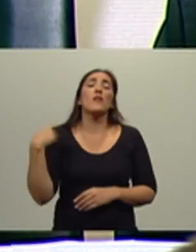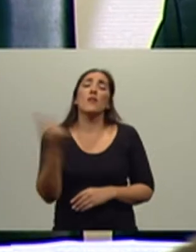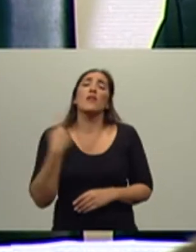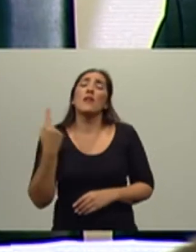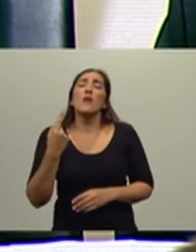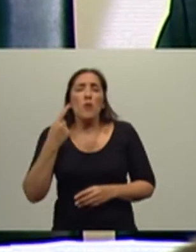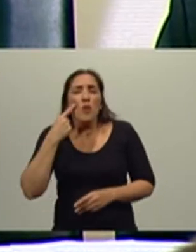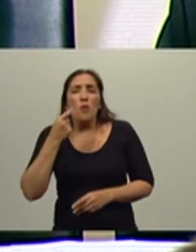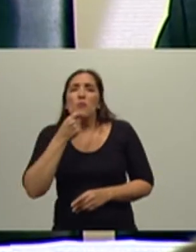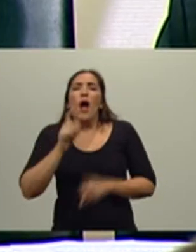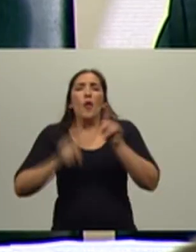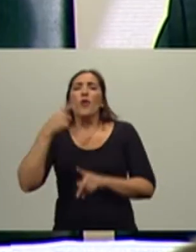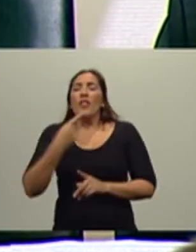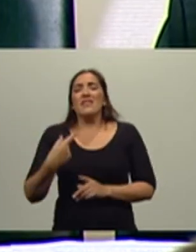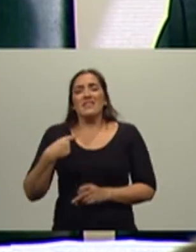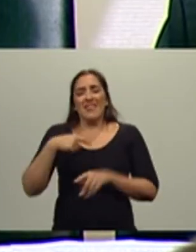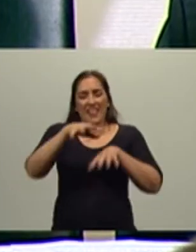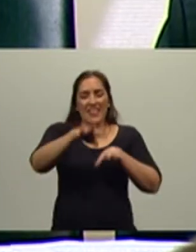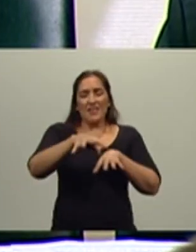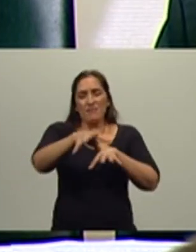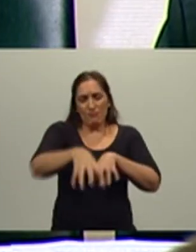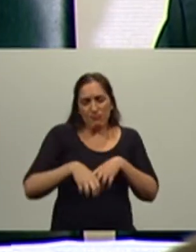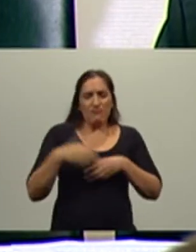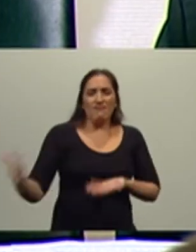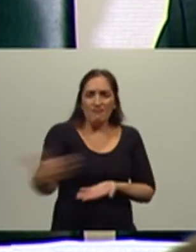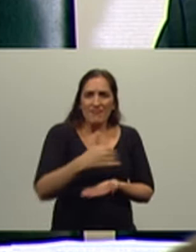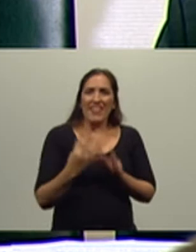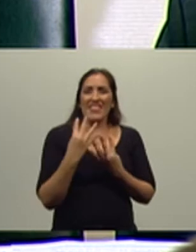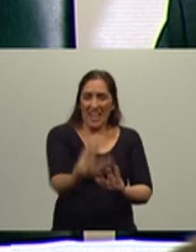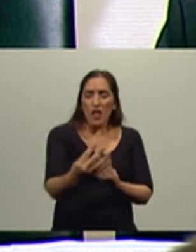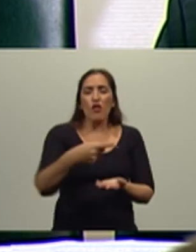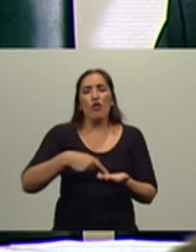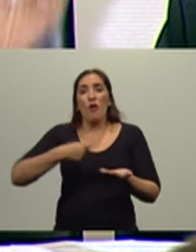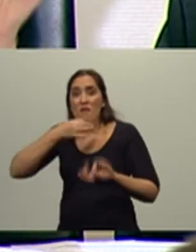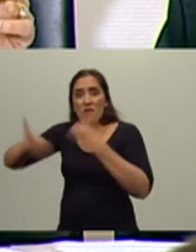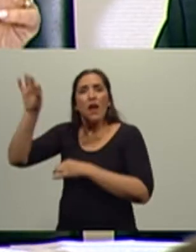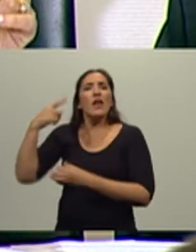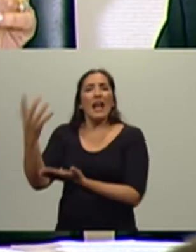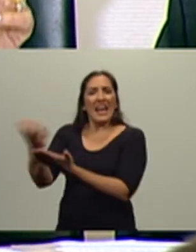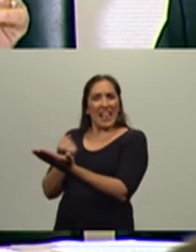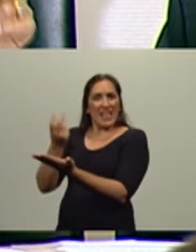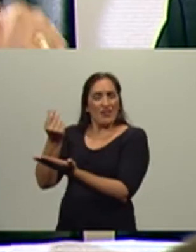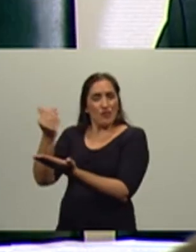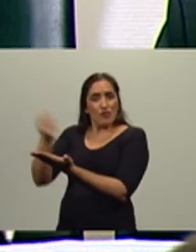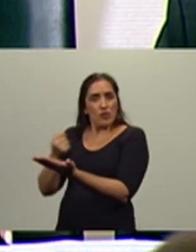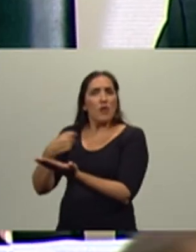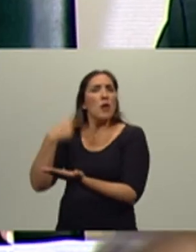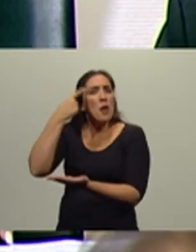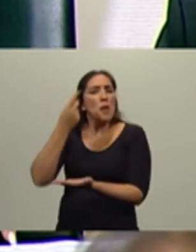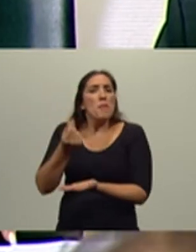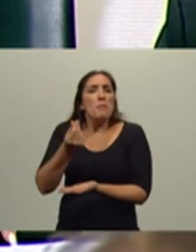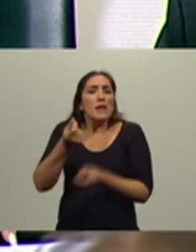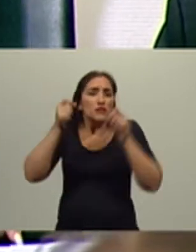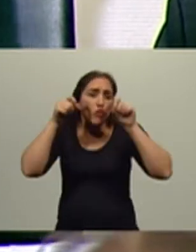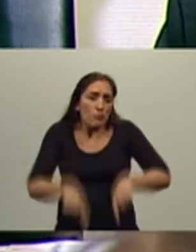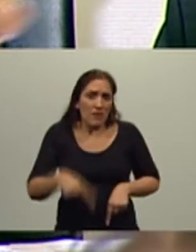retención del trigo, que le expliquen cómo van a hacer para mantener el precio del pan, no a un precio internacional europeo, sino al